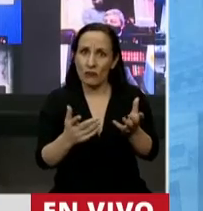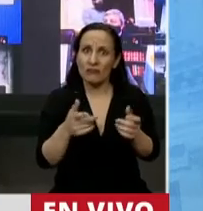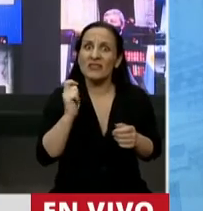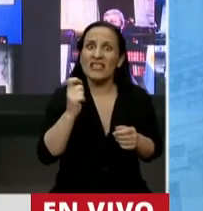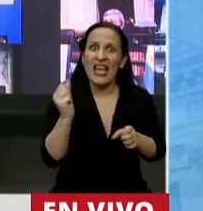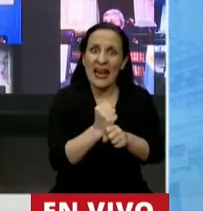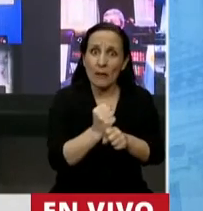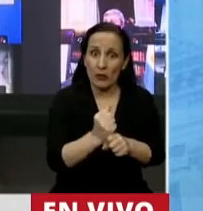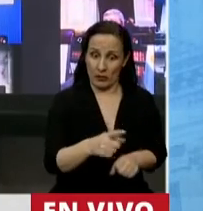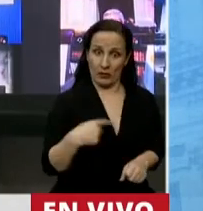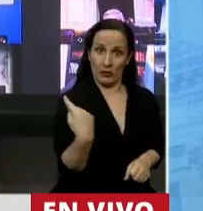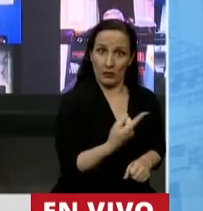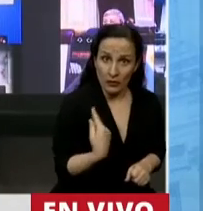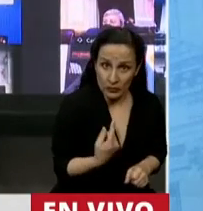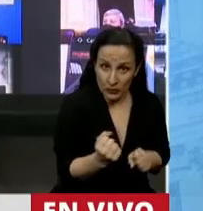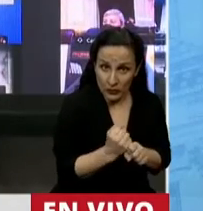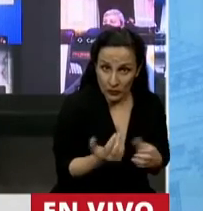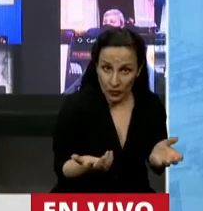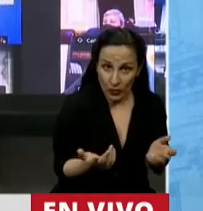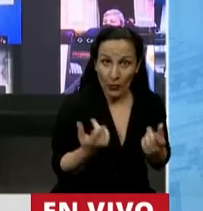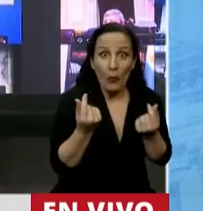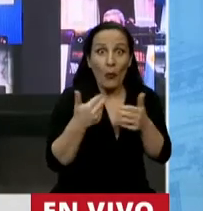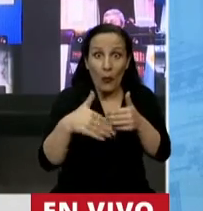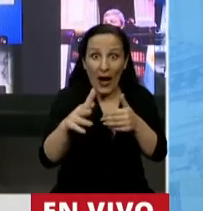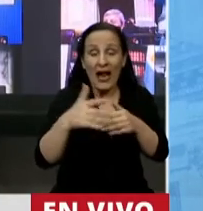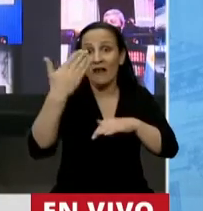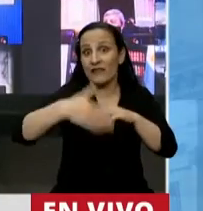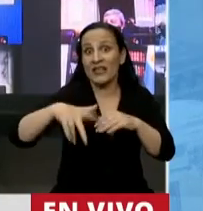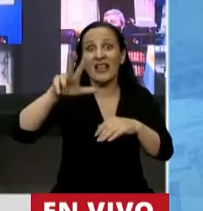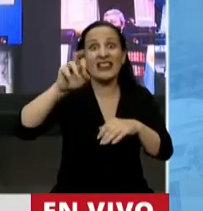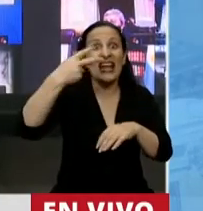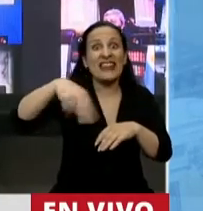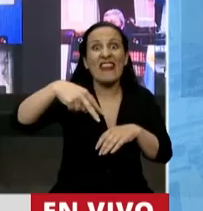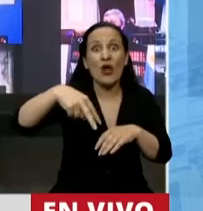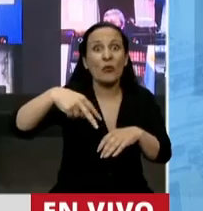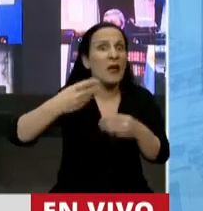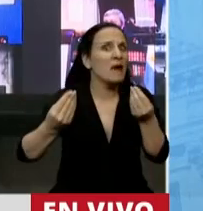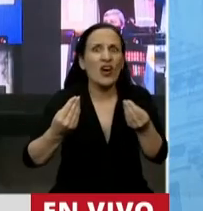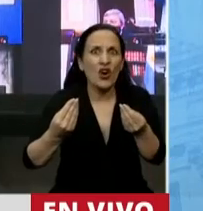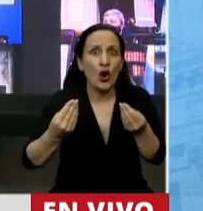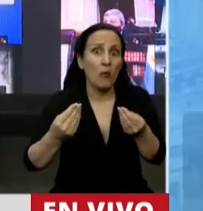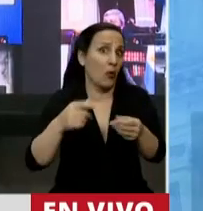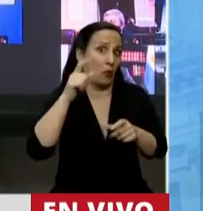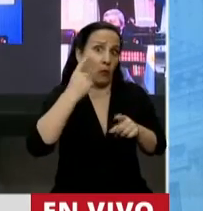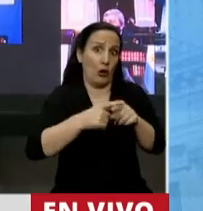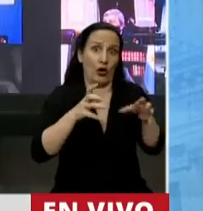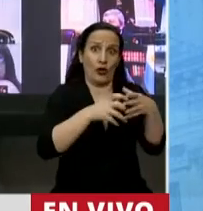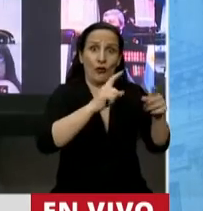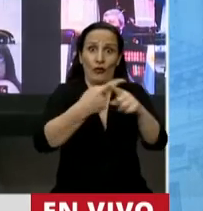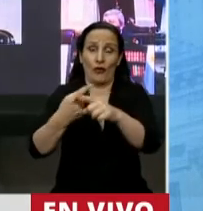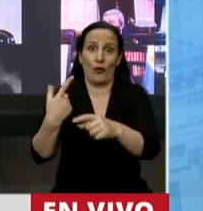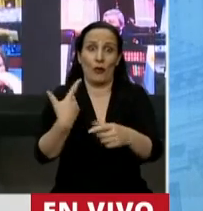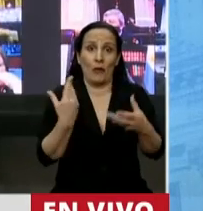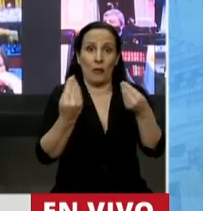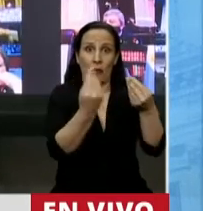y que está vigente hasta el 30 de noviembre por acuerdo de los presidentes de los bloques en el